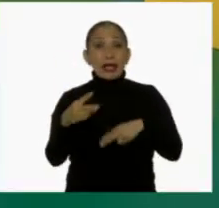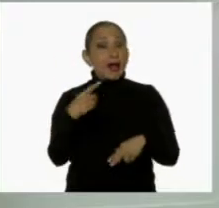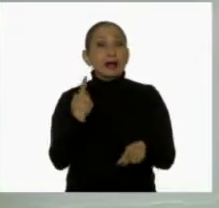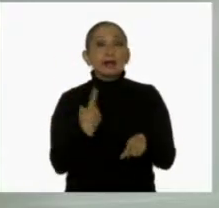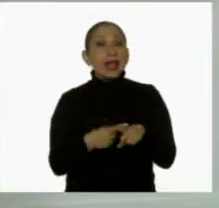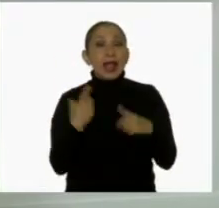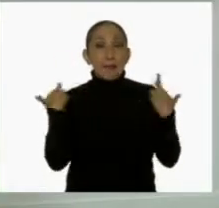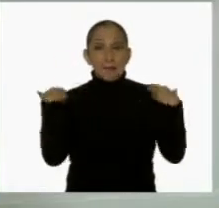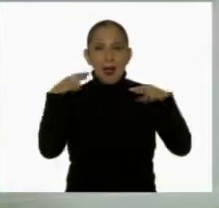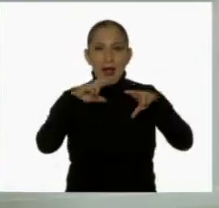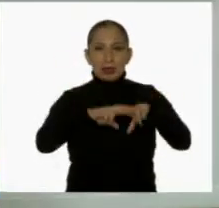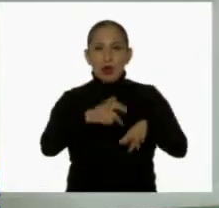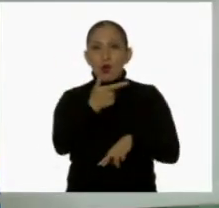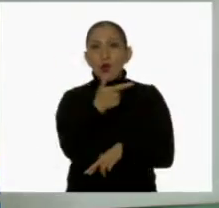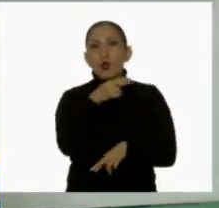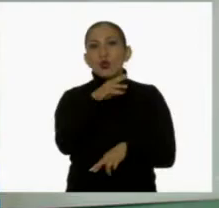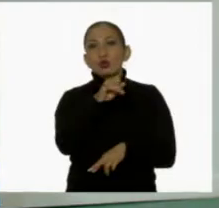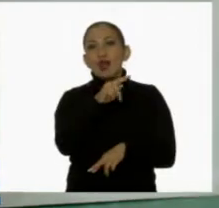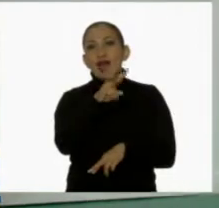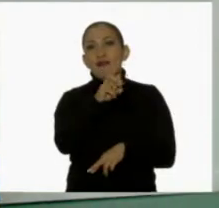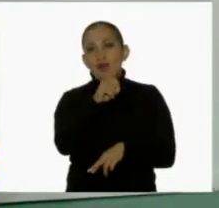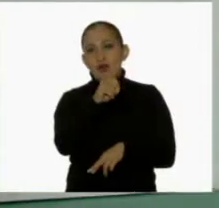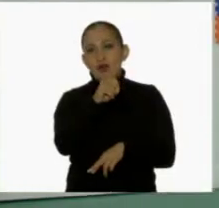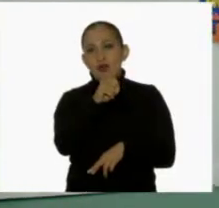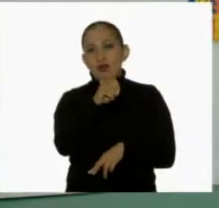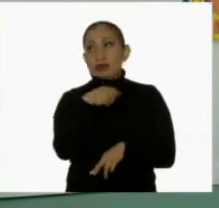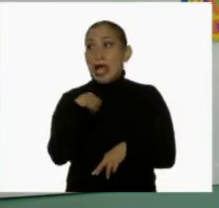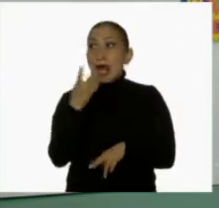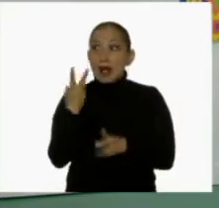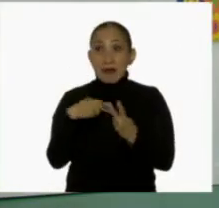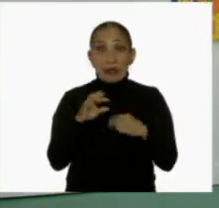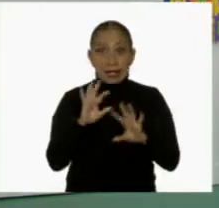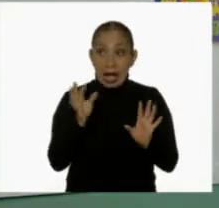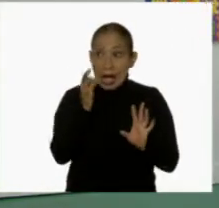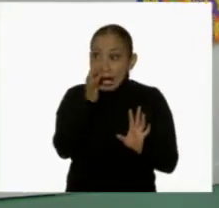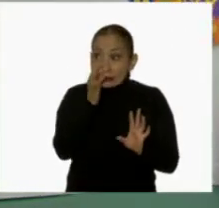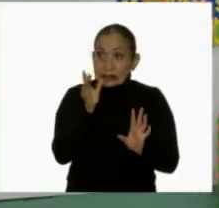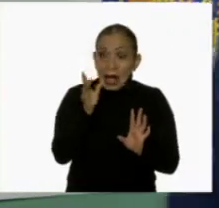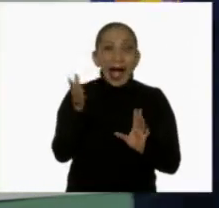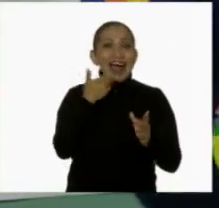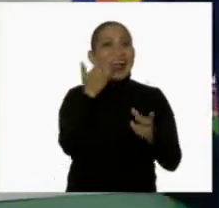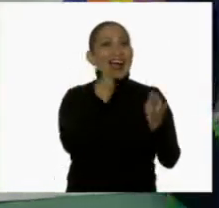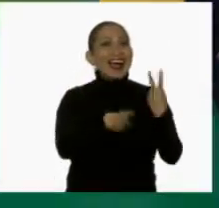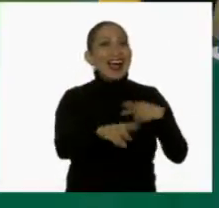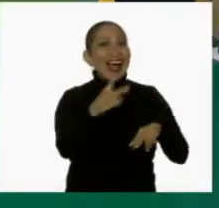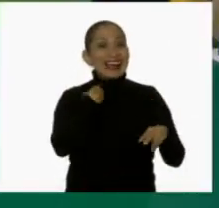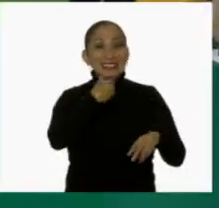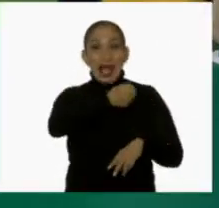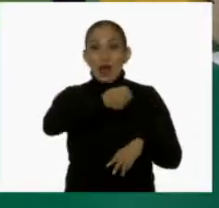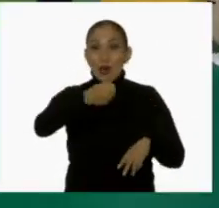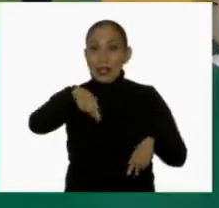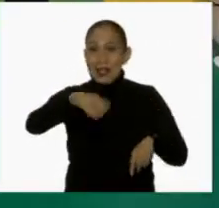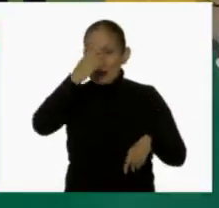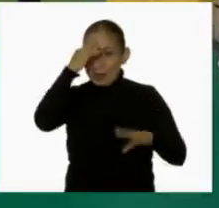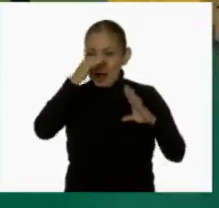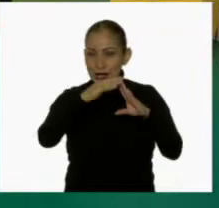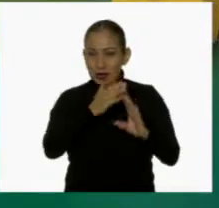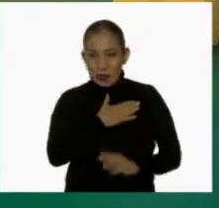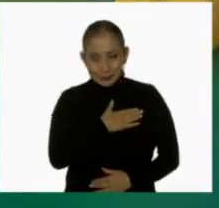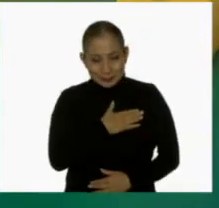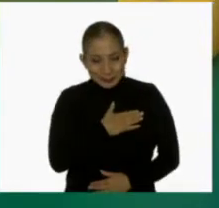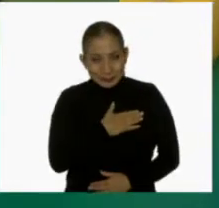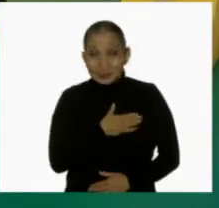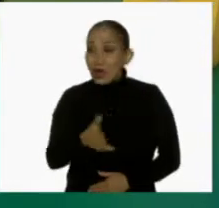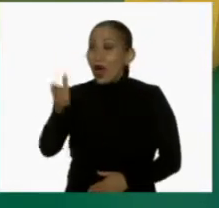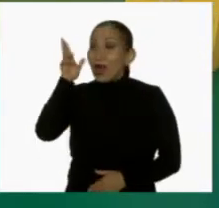el maestro Gustavo, que ya está por aquí. Maestro, ¡bienvenido! Te saludamos aquí en Aprende en Casa con el corazón.